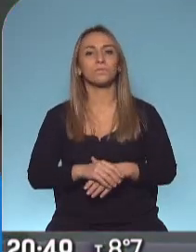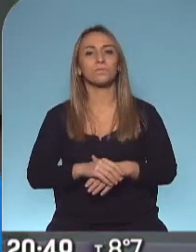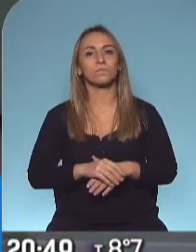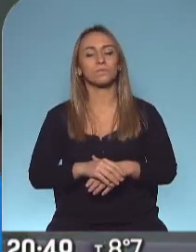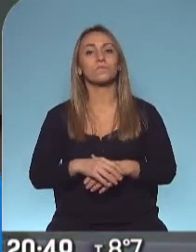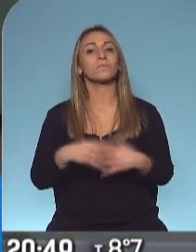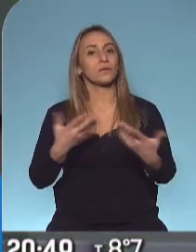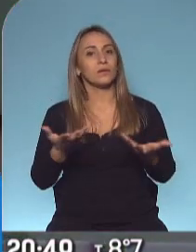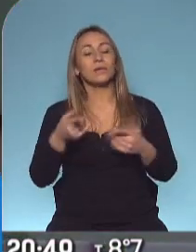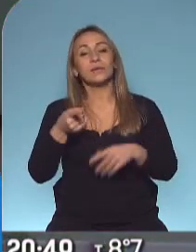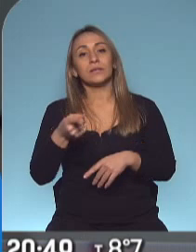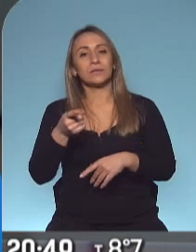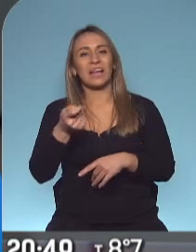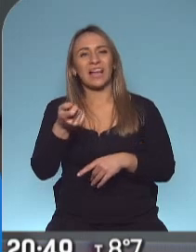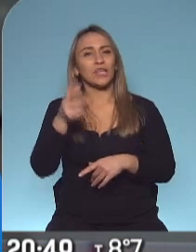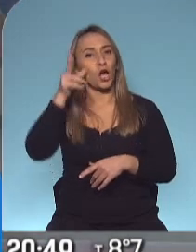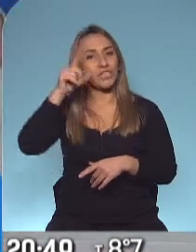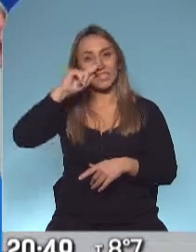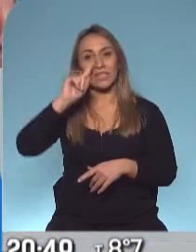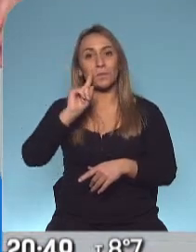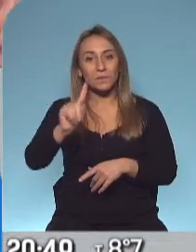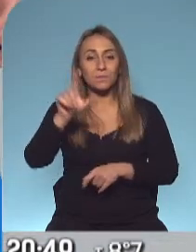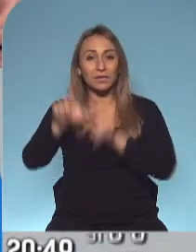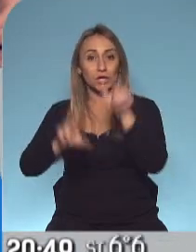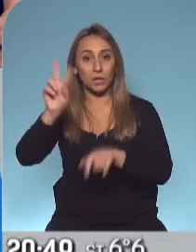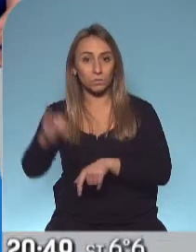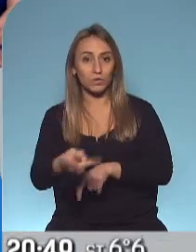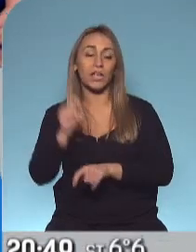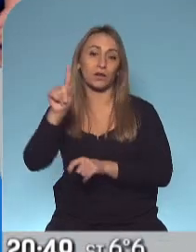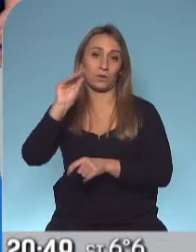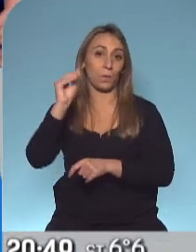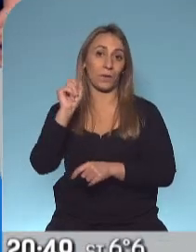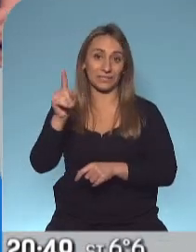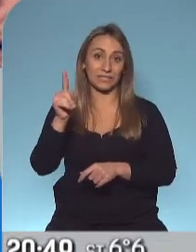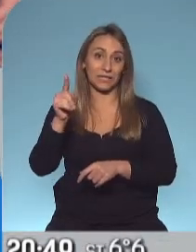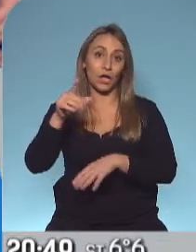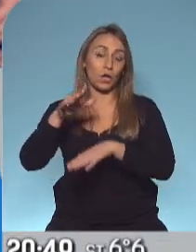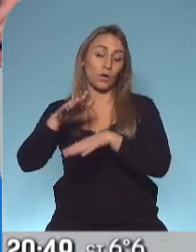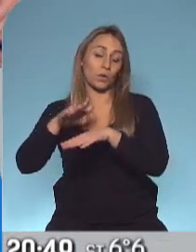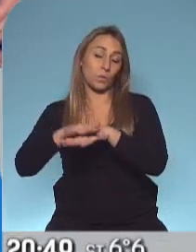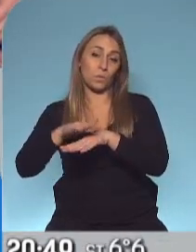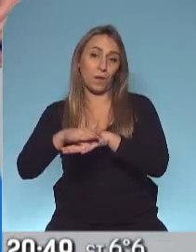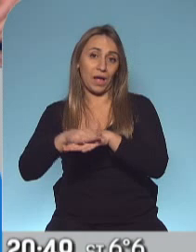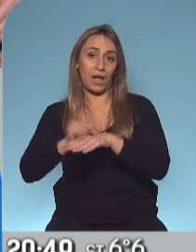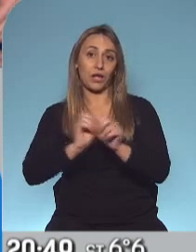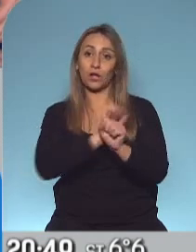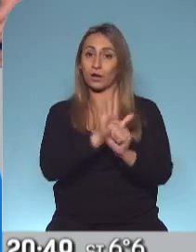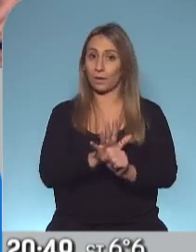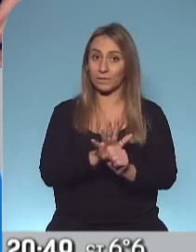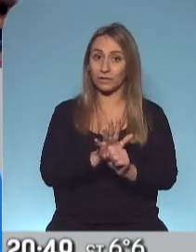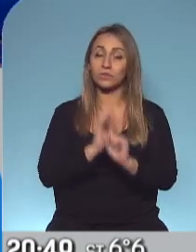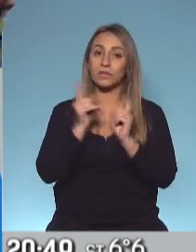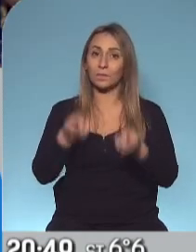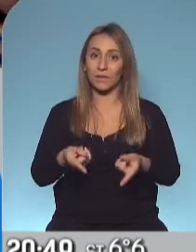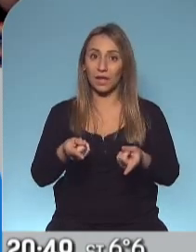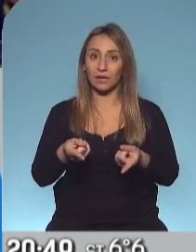consecuencia es fuerte. Estamos hablando de más de 87.000 muertos en Brasil producto del coronavirus y también